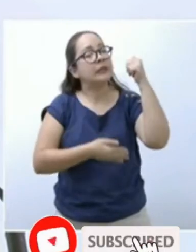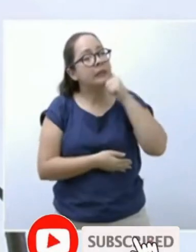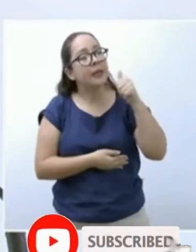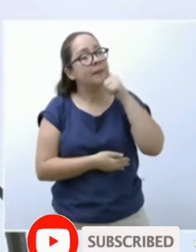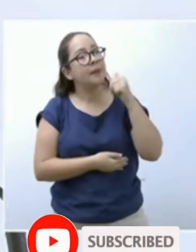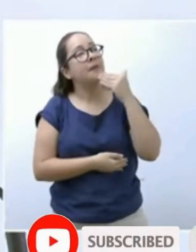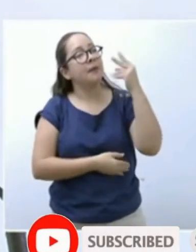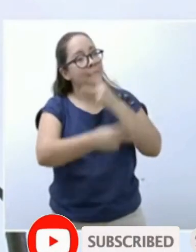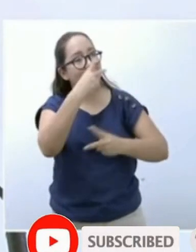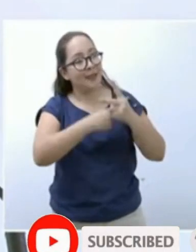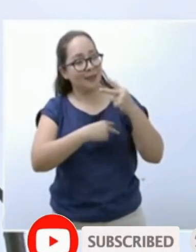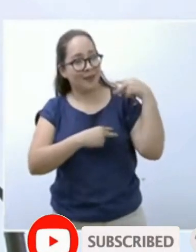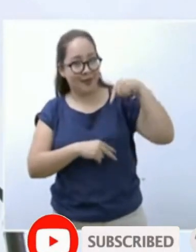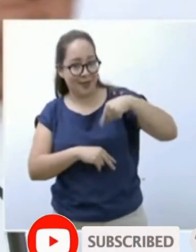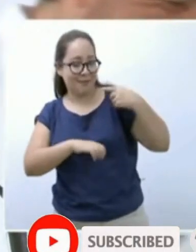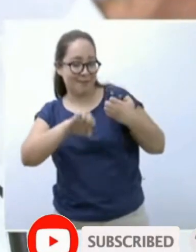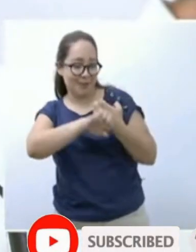a nuestro bello Veracruz.